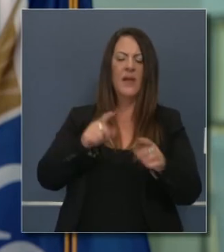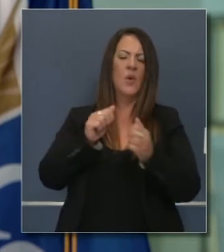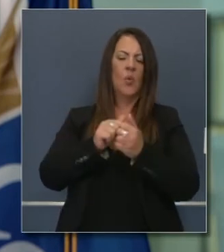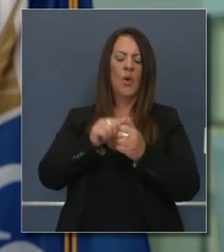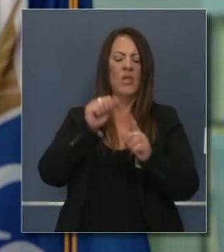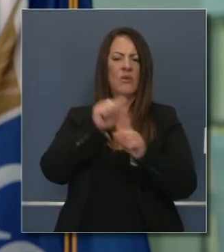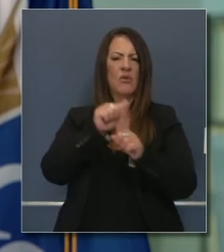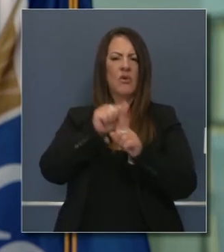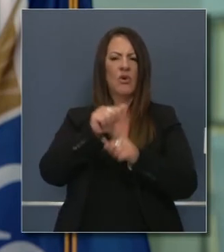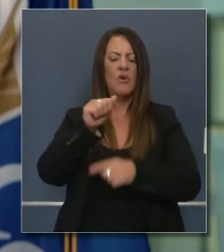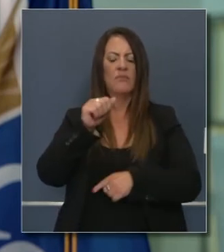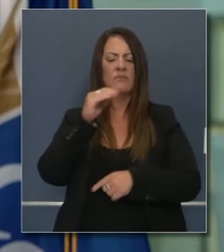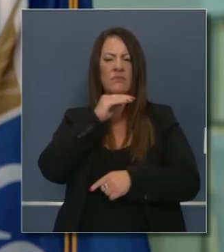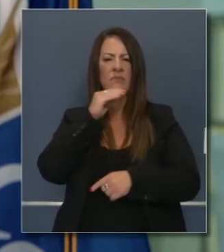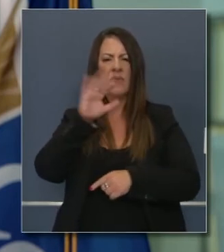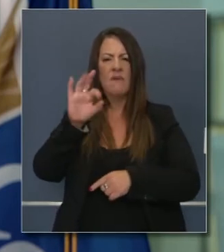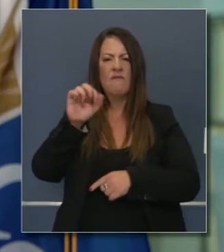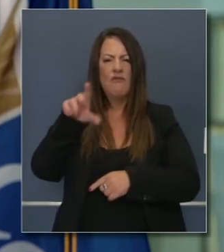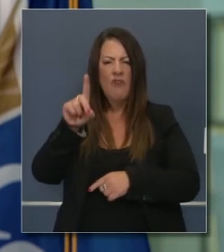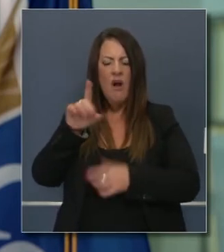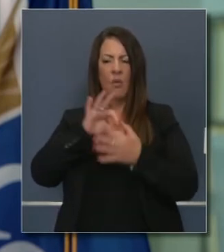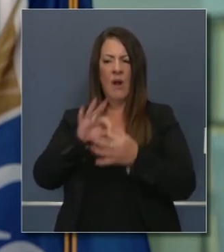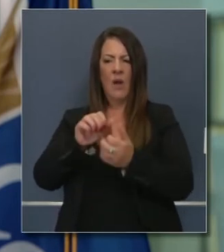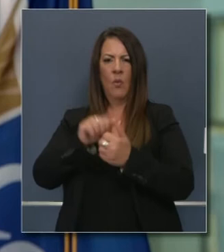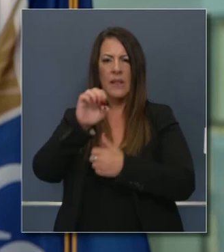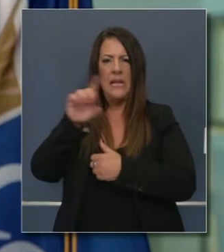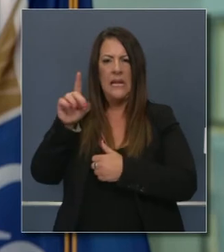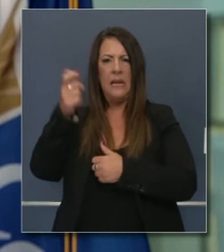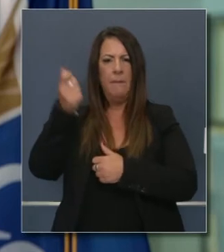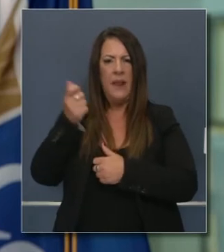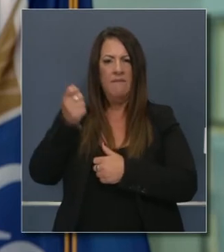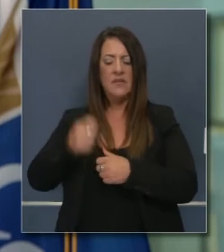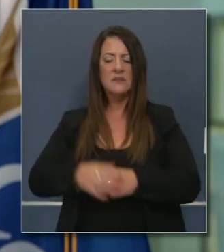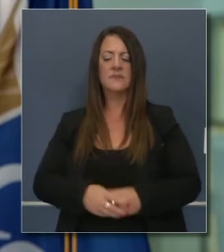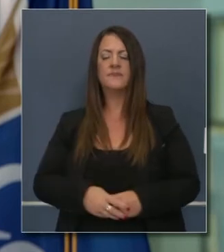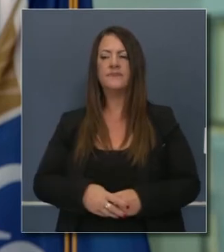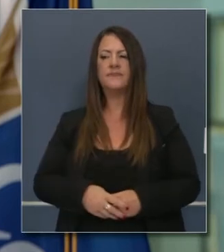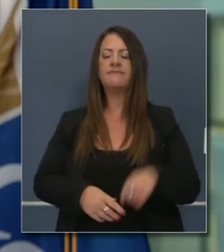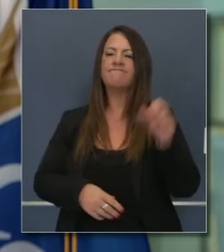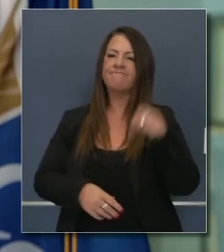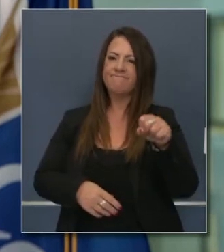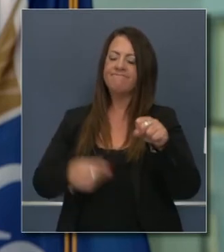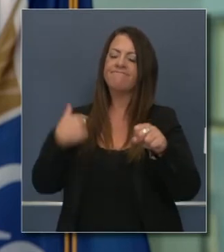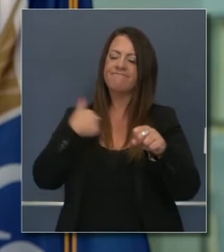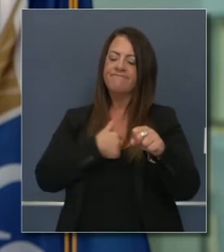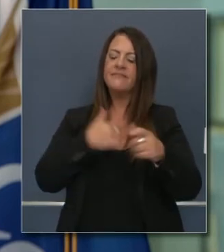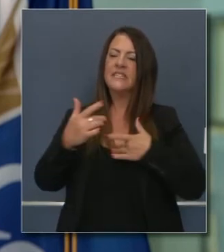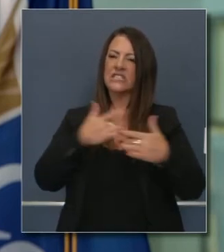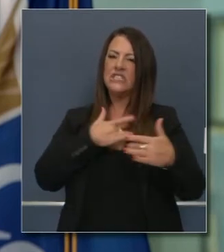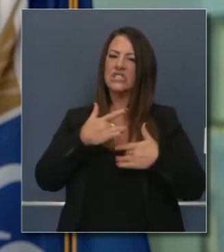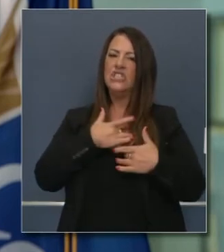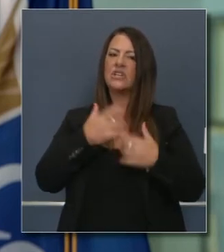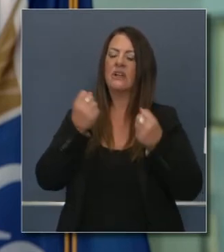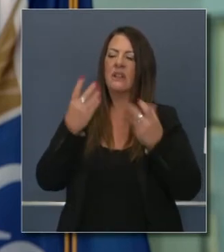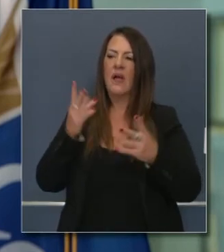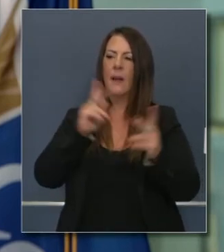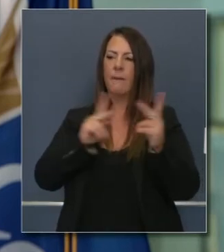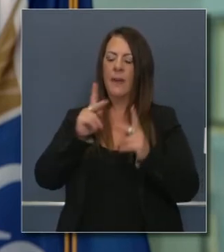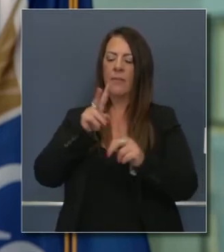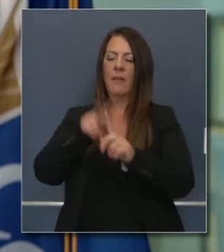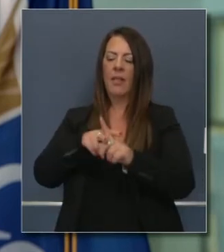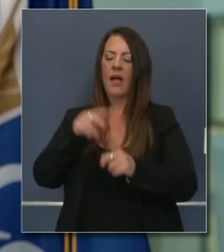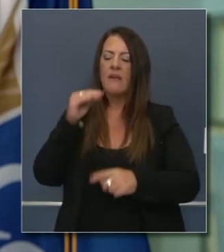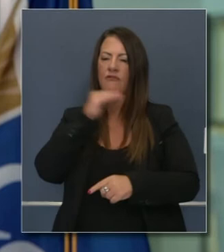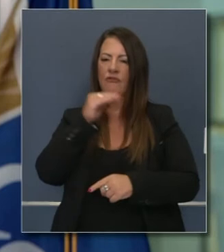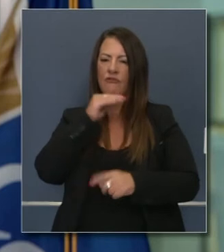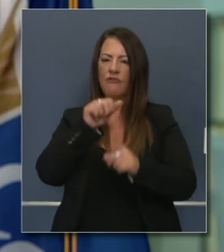sobre este fraude? Hemos hablado de eso en varias ocasiones. En el pasado la respuesta es sí, estamos preocupados por el fraude en